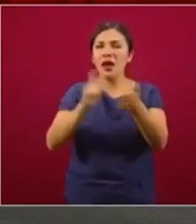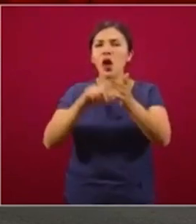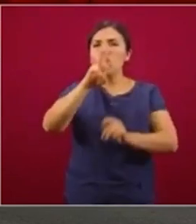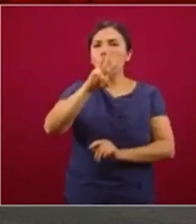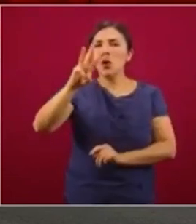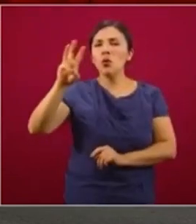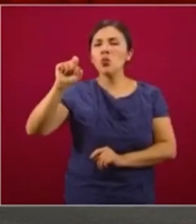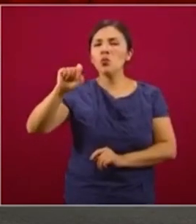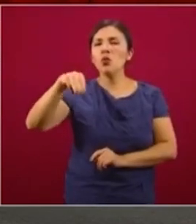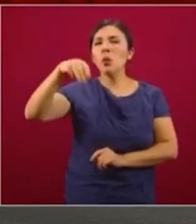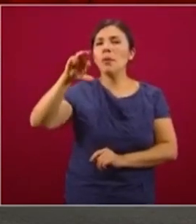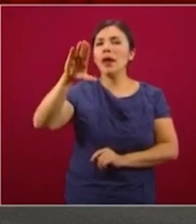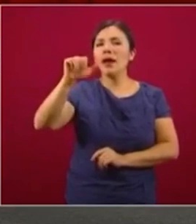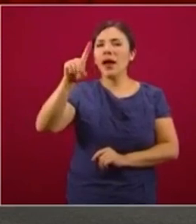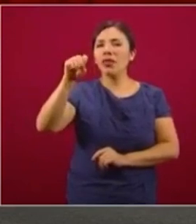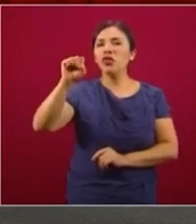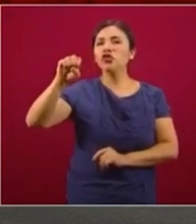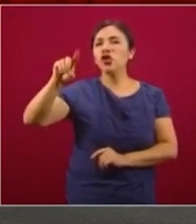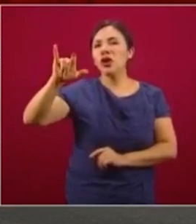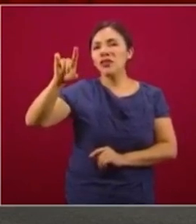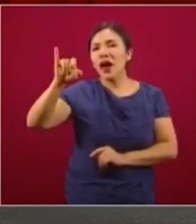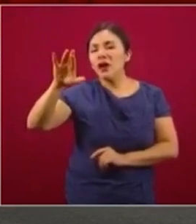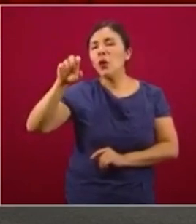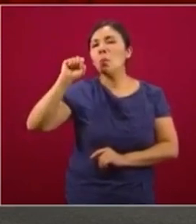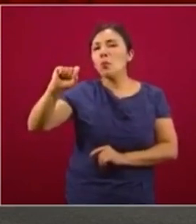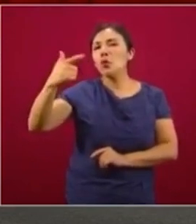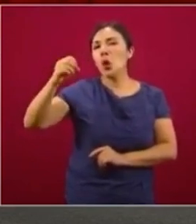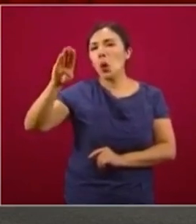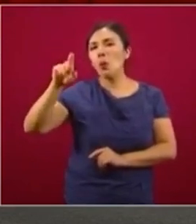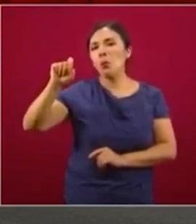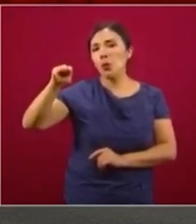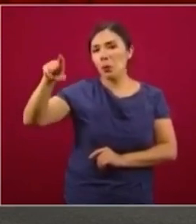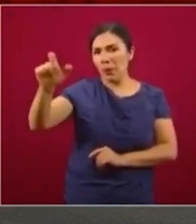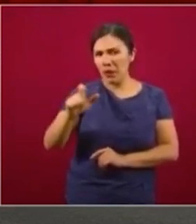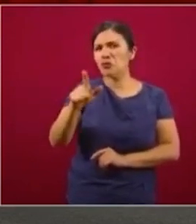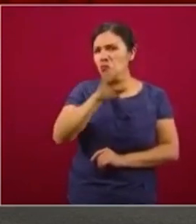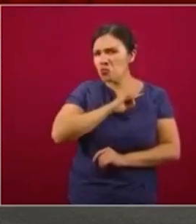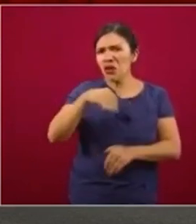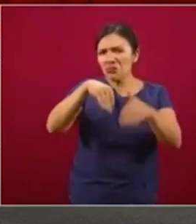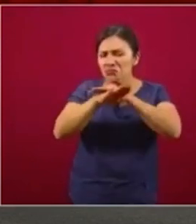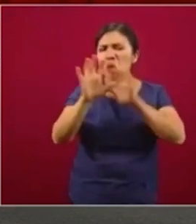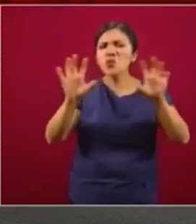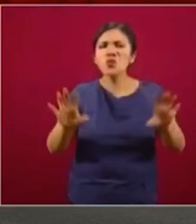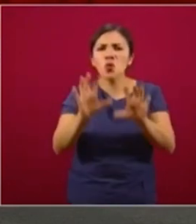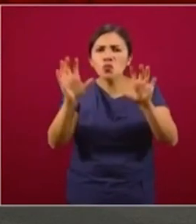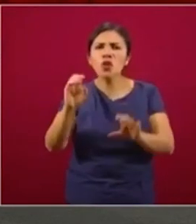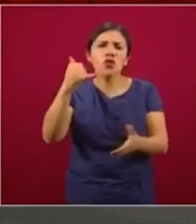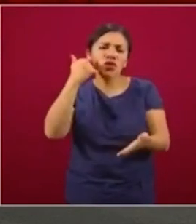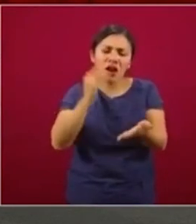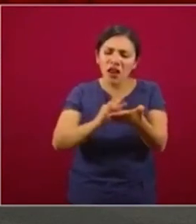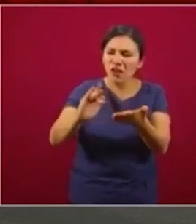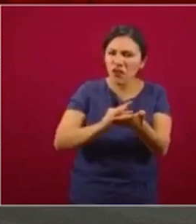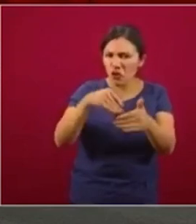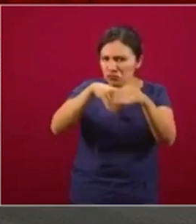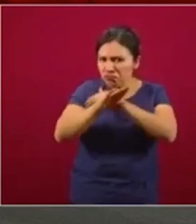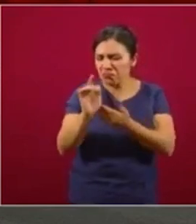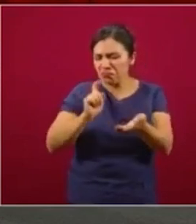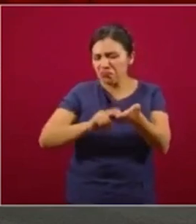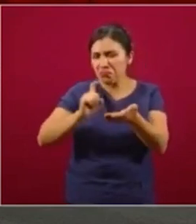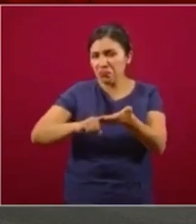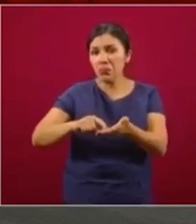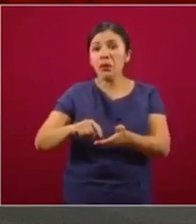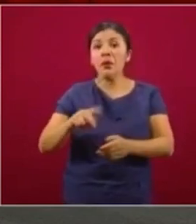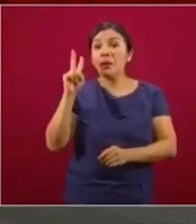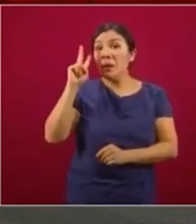.mercadosolidario.go.mx. Ustedes pueden acceder desde cualquier computadora o incluso desde su celular y se les